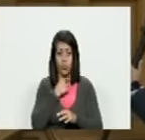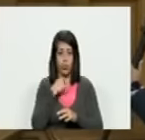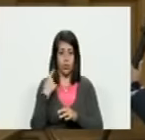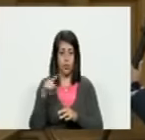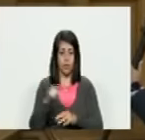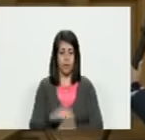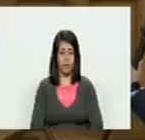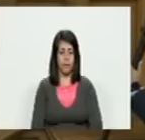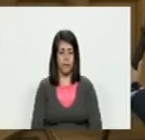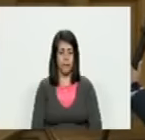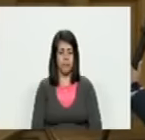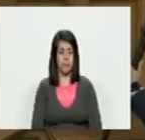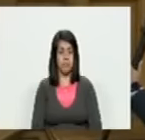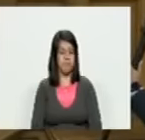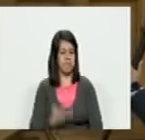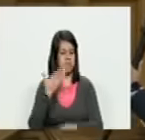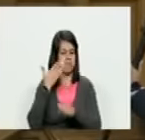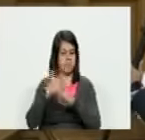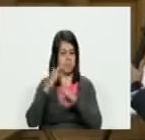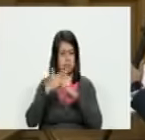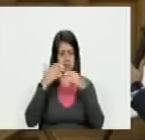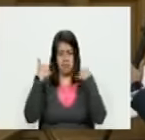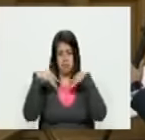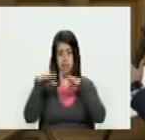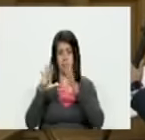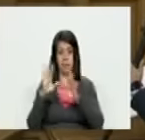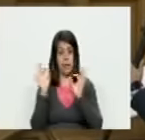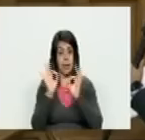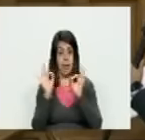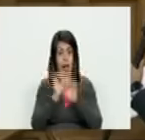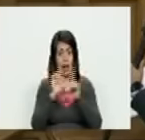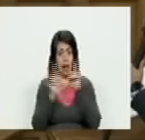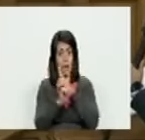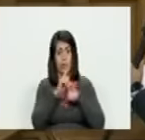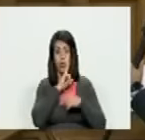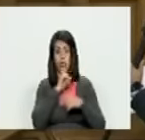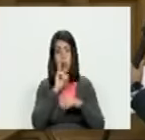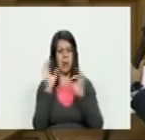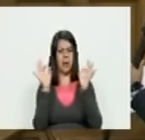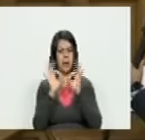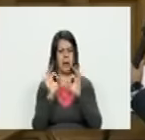ni la quiere tener ni les importa tenerla ni siquiera le cambian el nombre